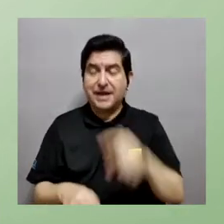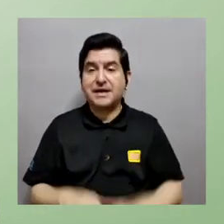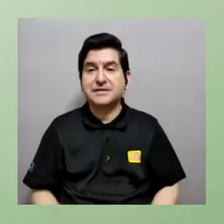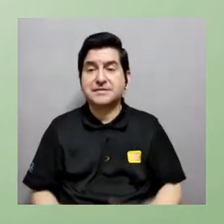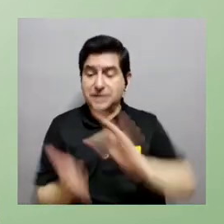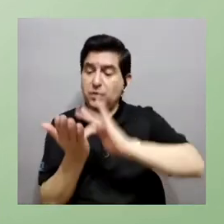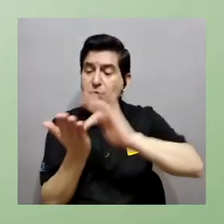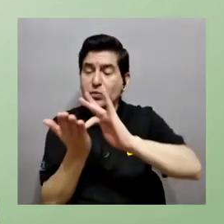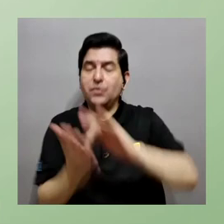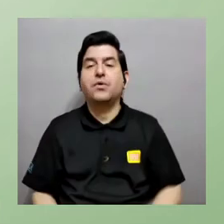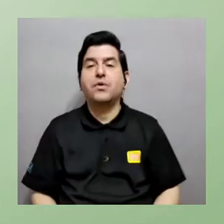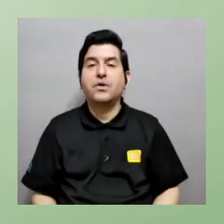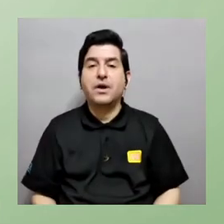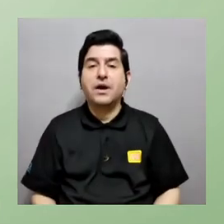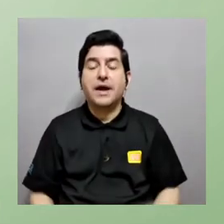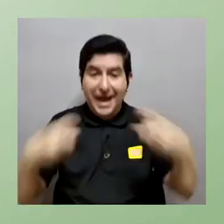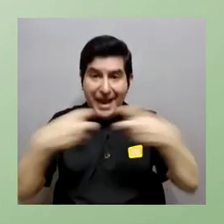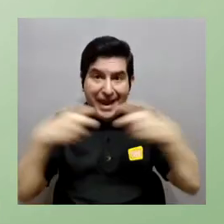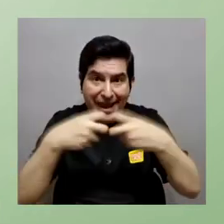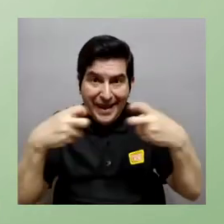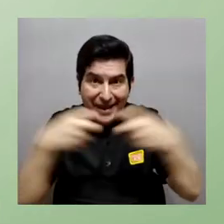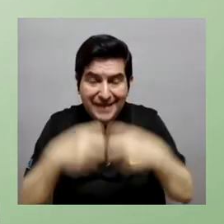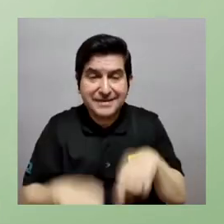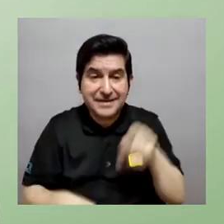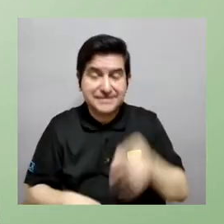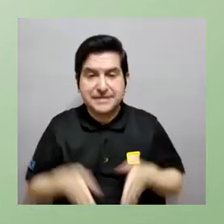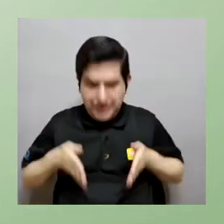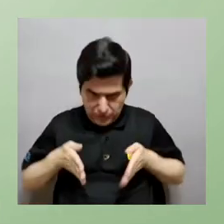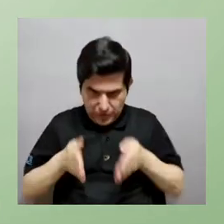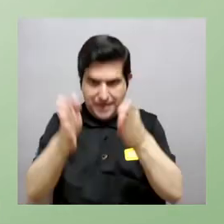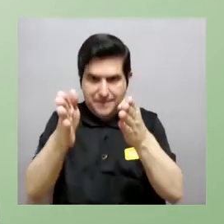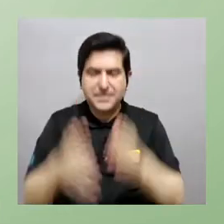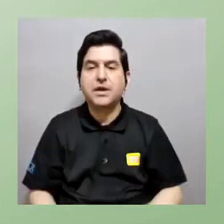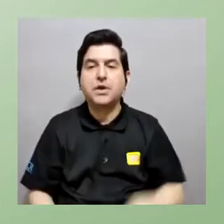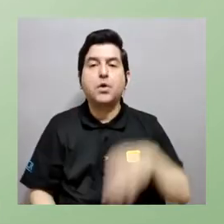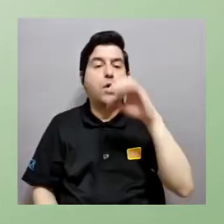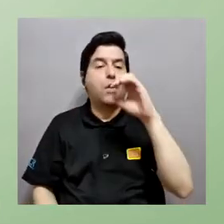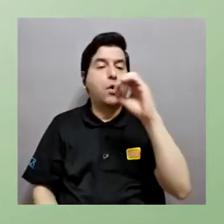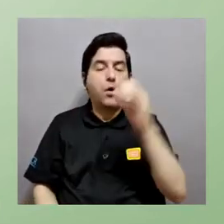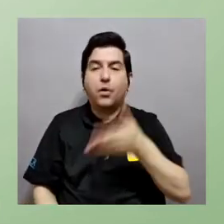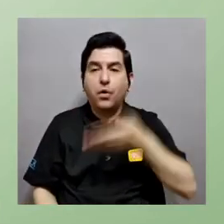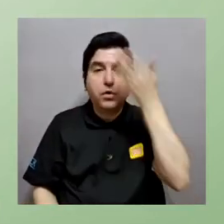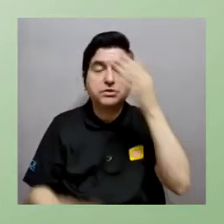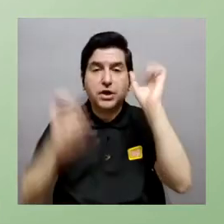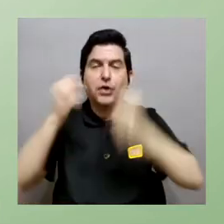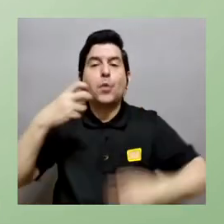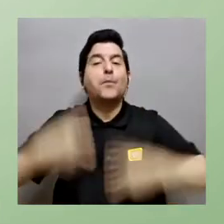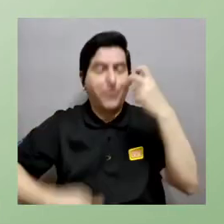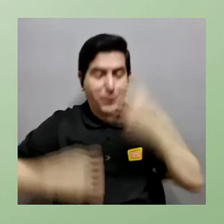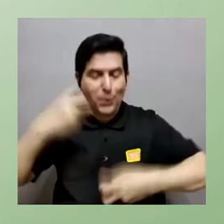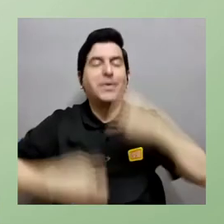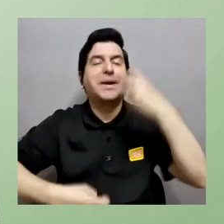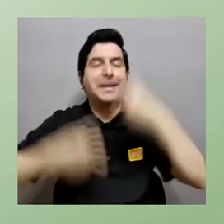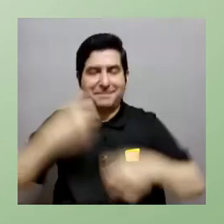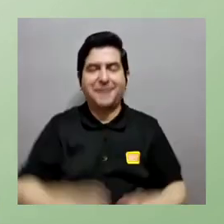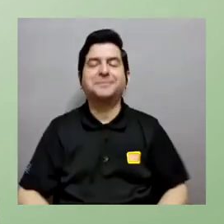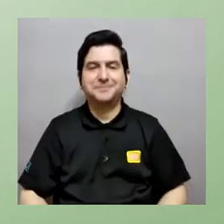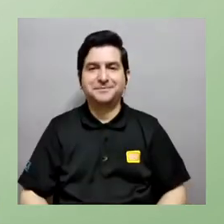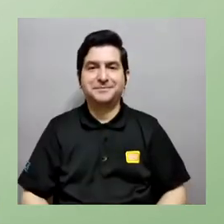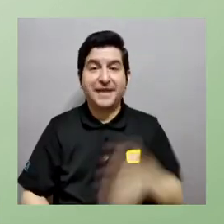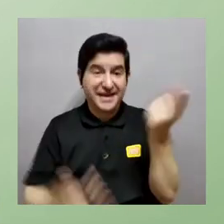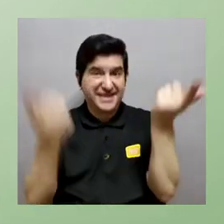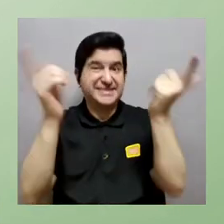microorganismo a mi dispositivo electrónico y cuando la dirección de la corriente es esa el